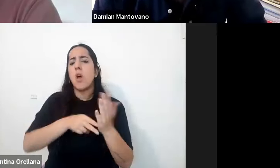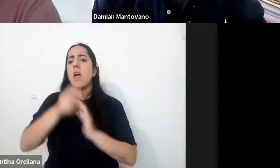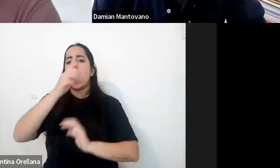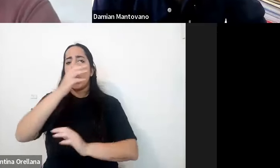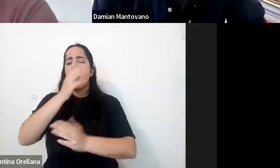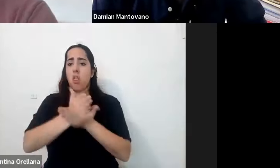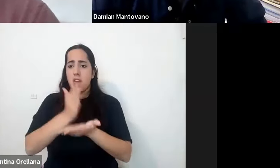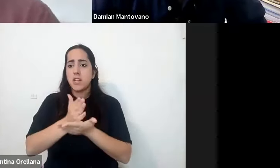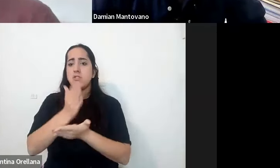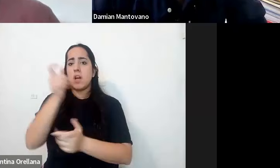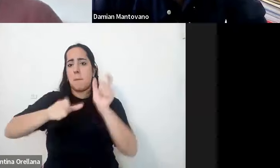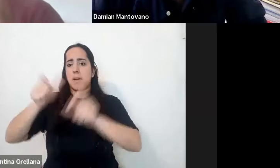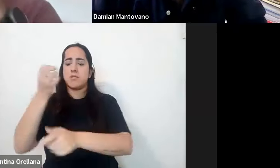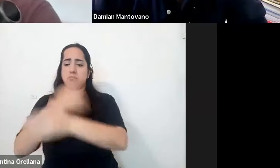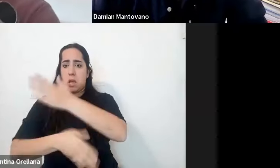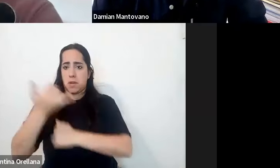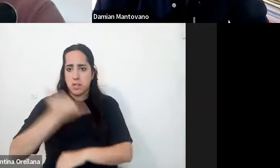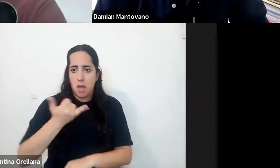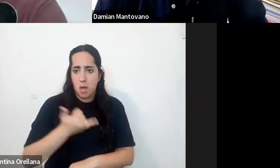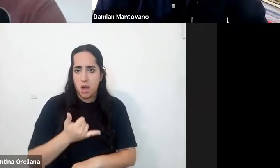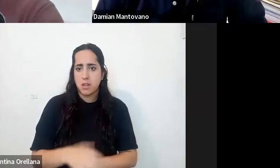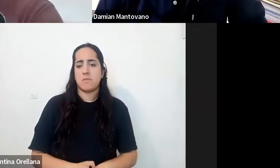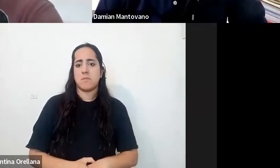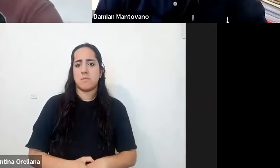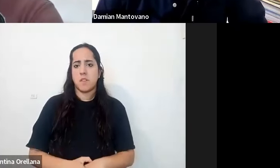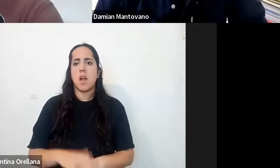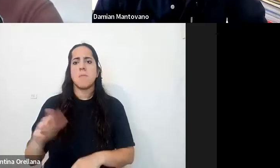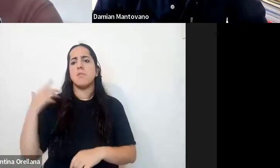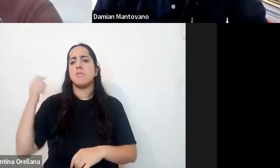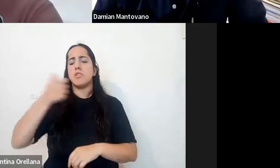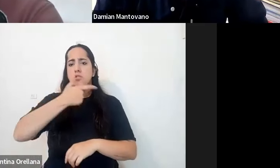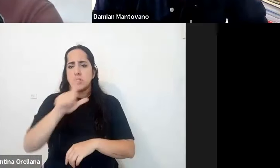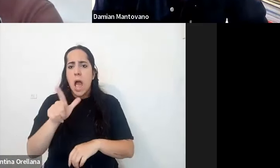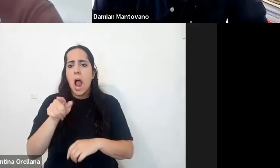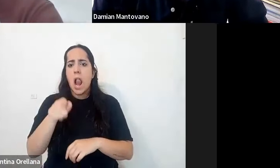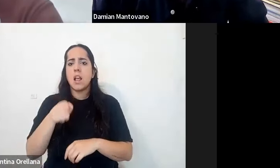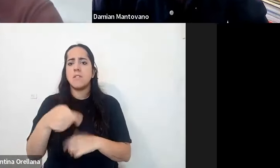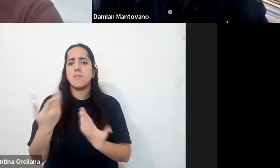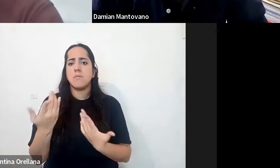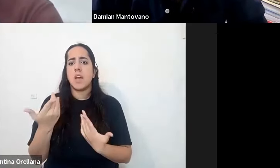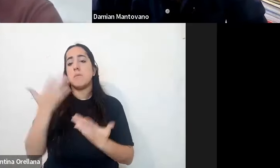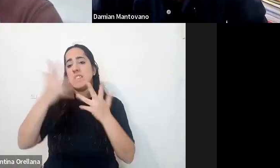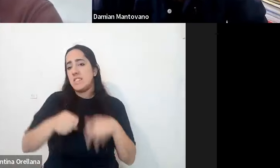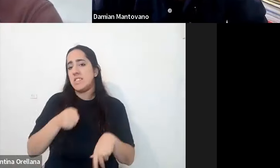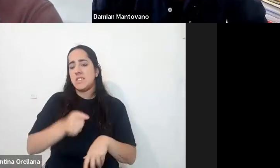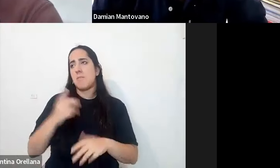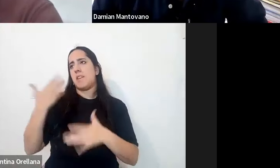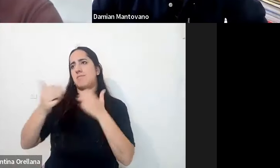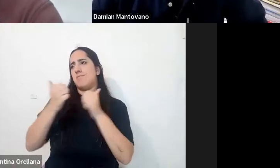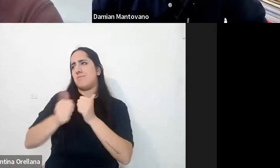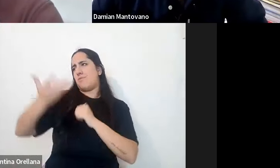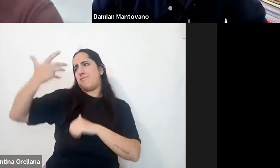con discapacidad tratamos de un posicionamiento social sobre la discapacidad el sistema está atravesado históricamente